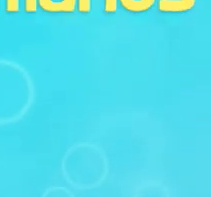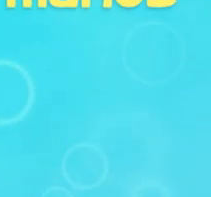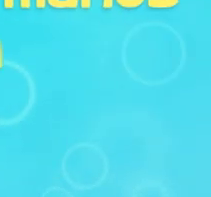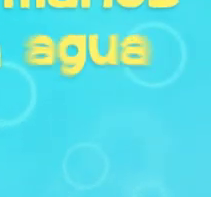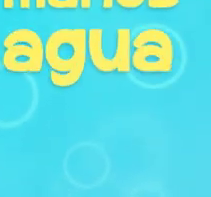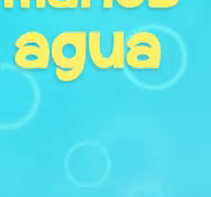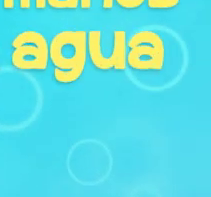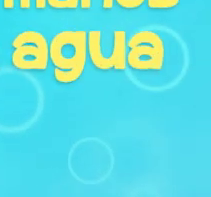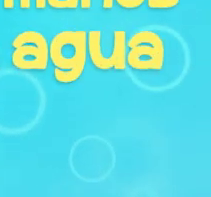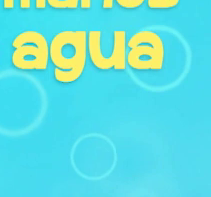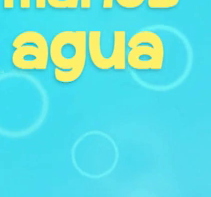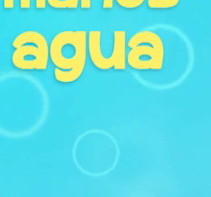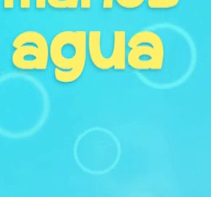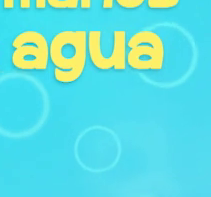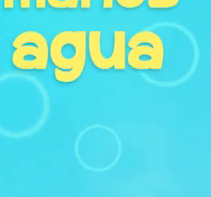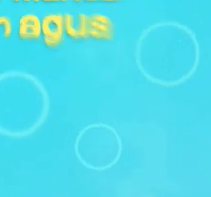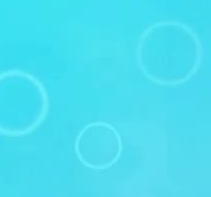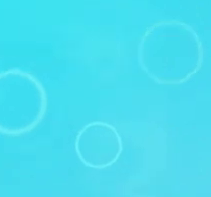¡Bien!